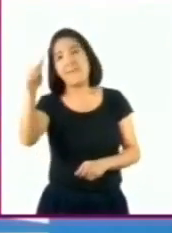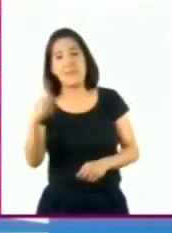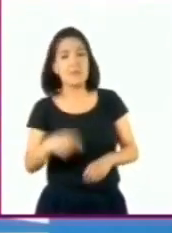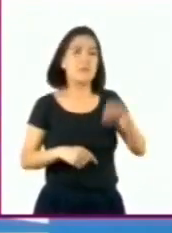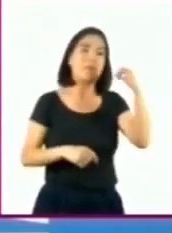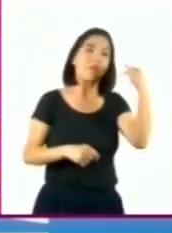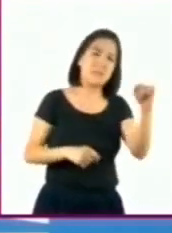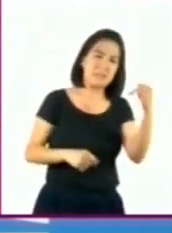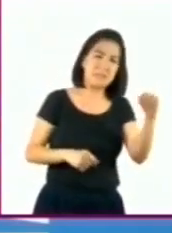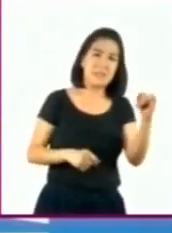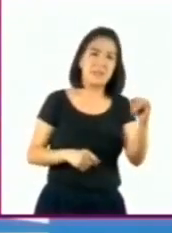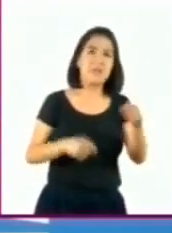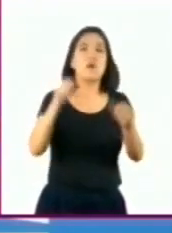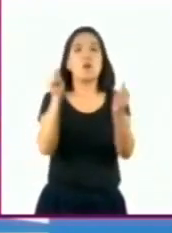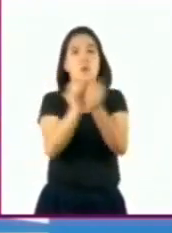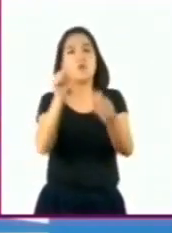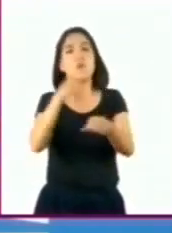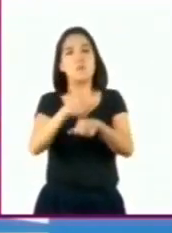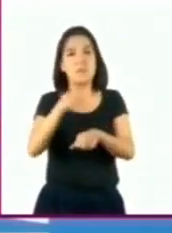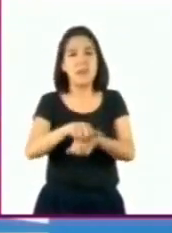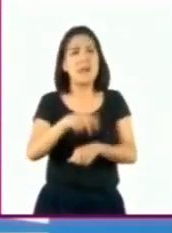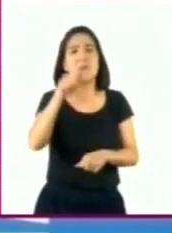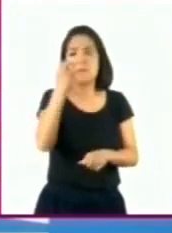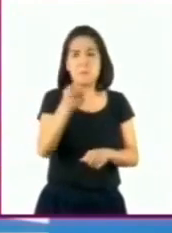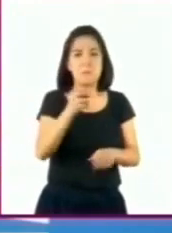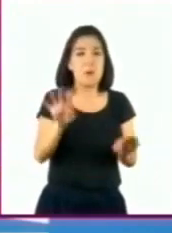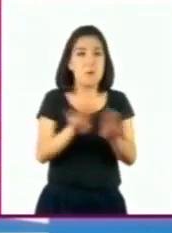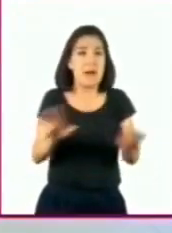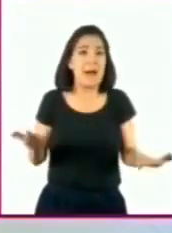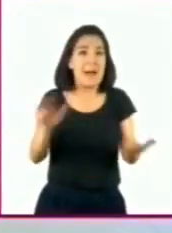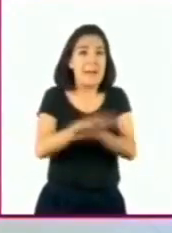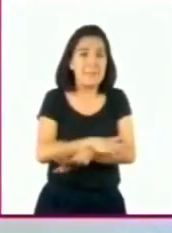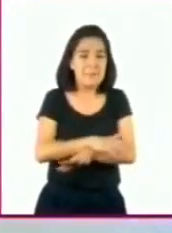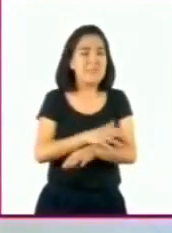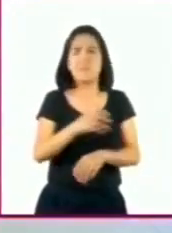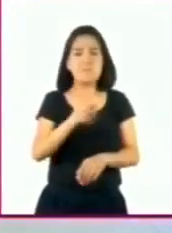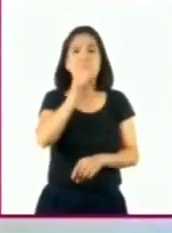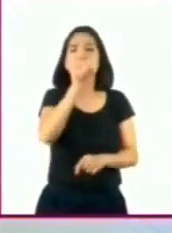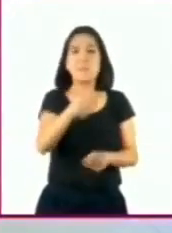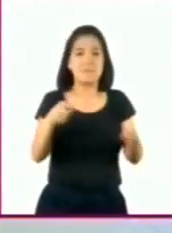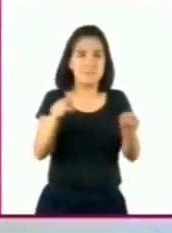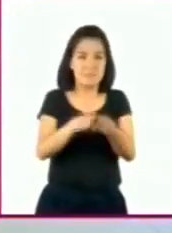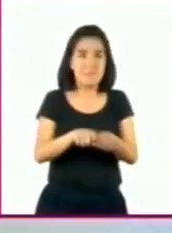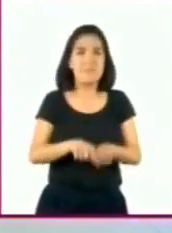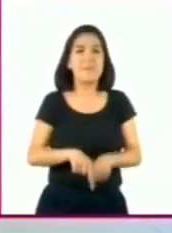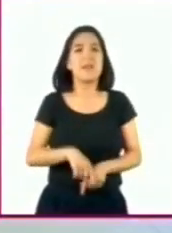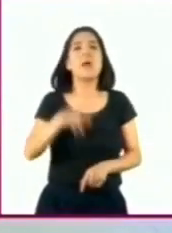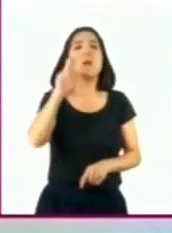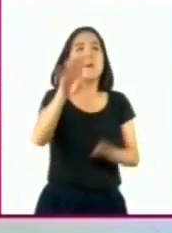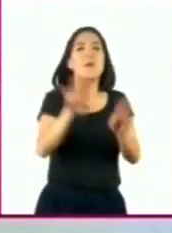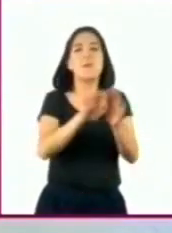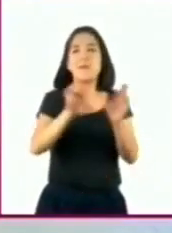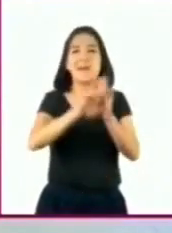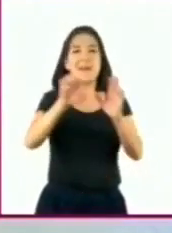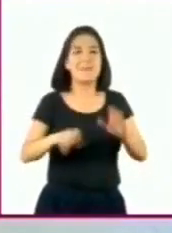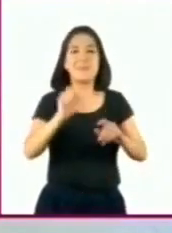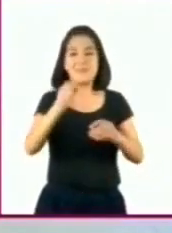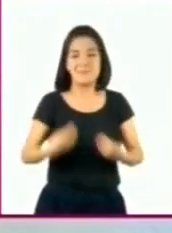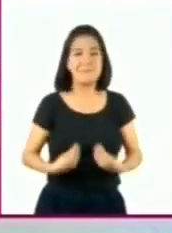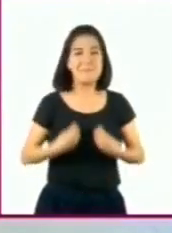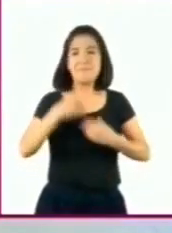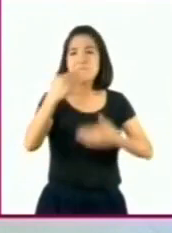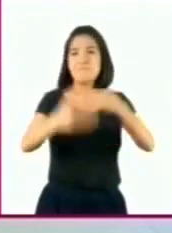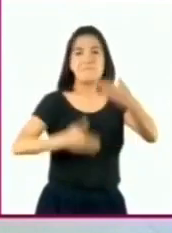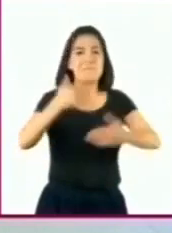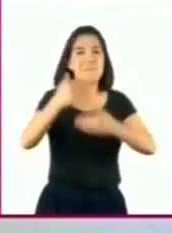la derecha del número. Pero esto no cambiará su valor. Veamos un ejemplo de nuestra vida cotidiana, en el que sin darnos